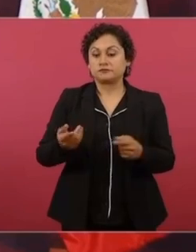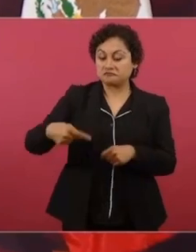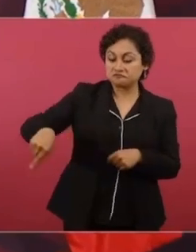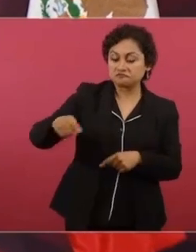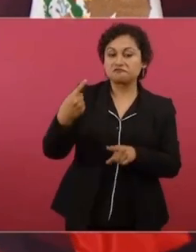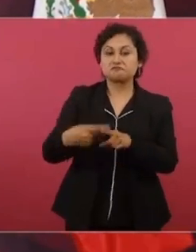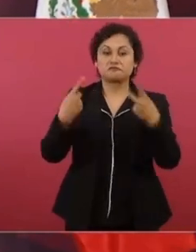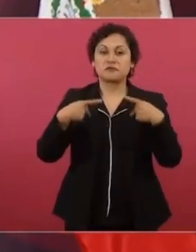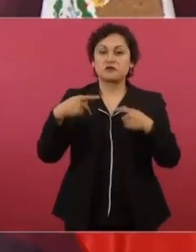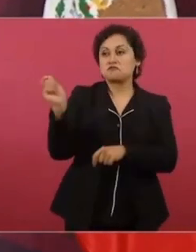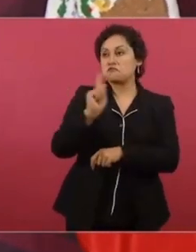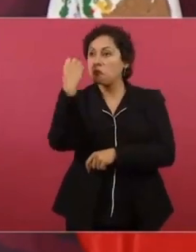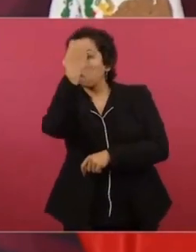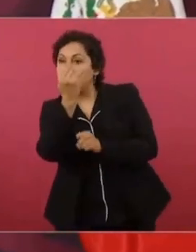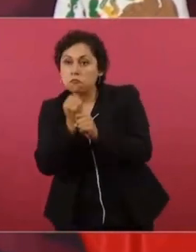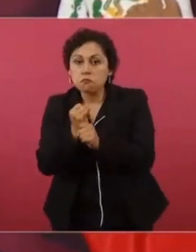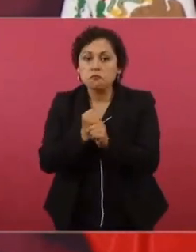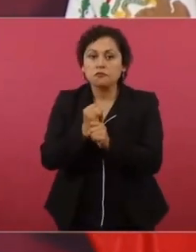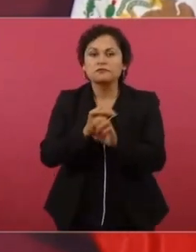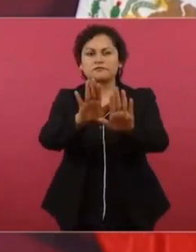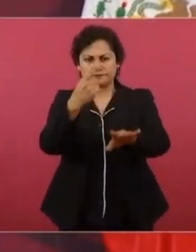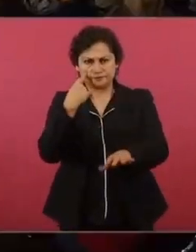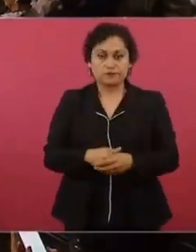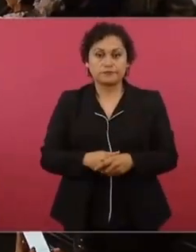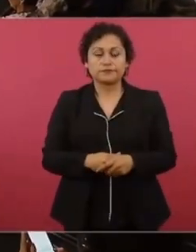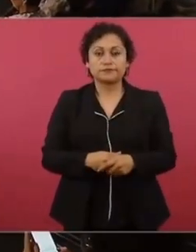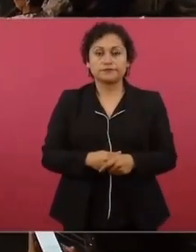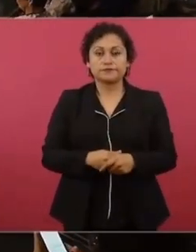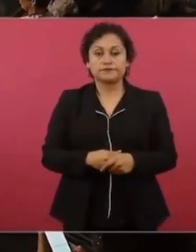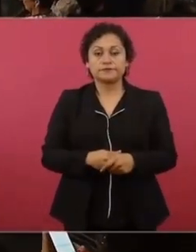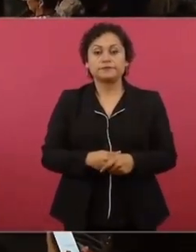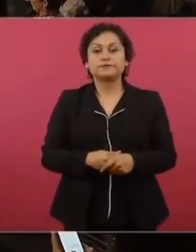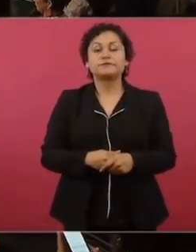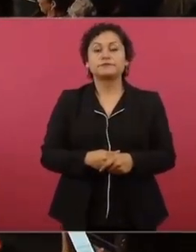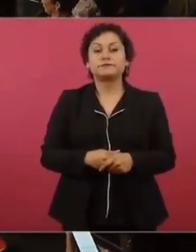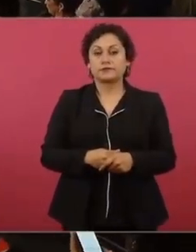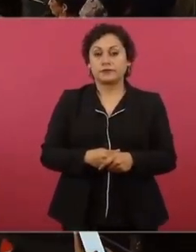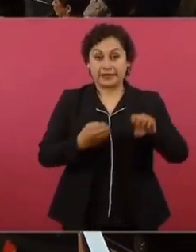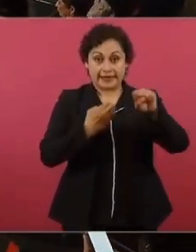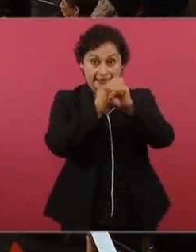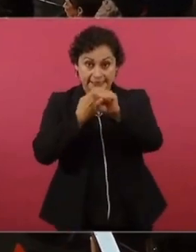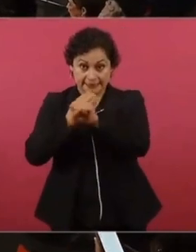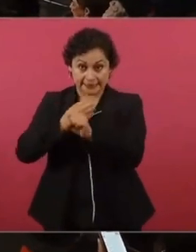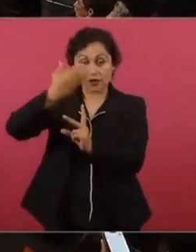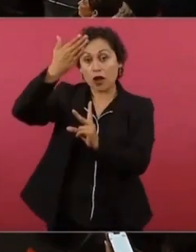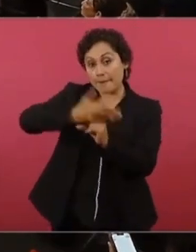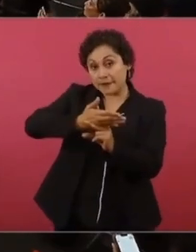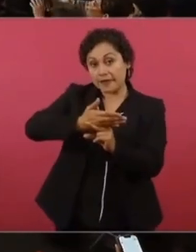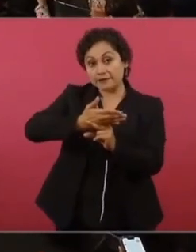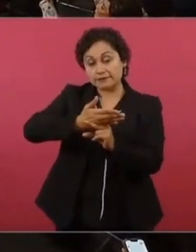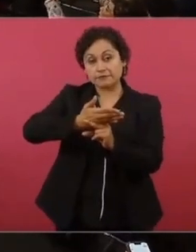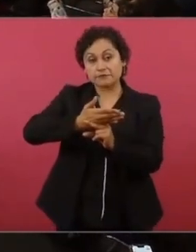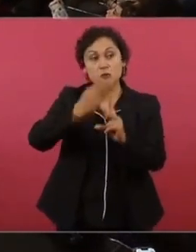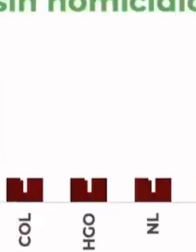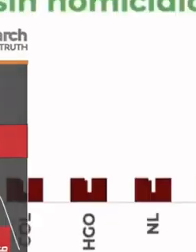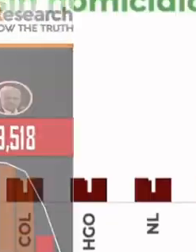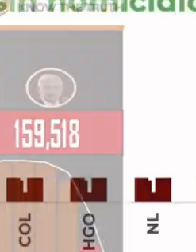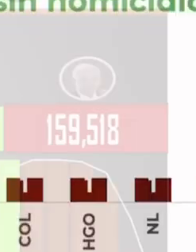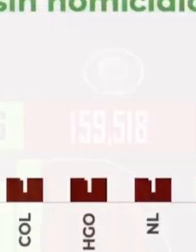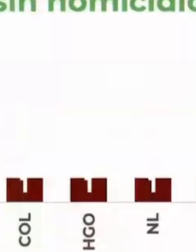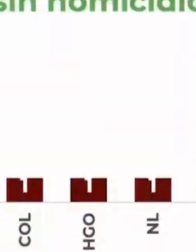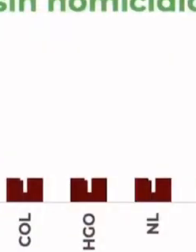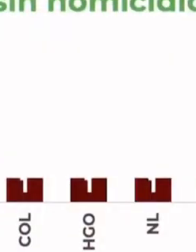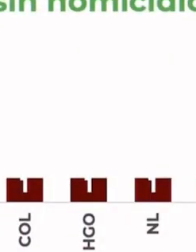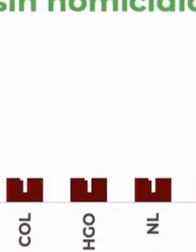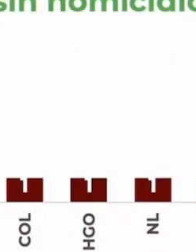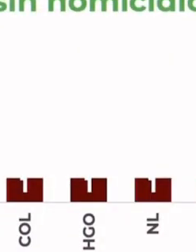los analistas. Pero, ¿por qué no pones el resultado de ayer? Producción. 16, o la mitad de los estados, en la mitad, no hubo un solo homicidio. Sin embargo,